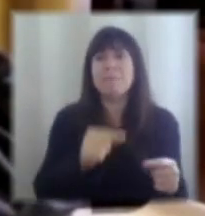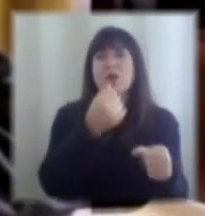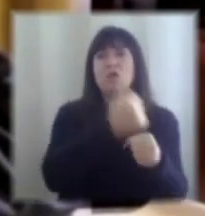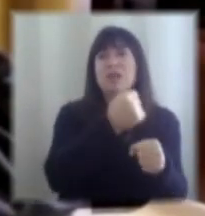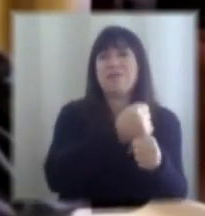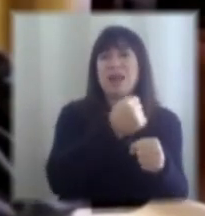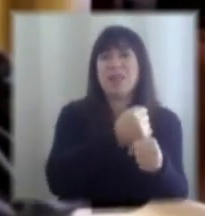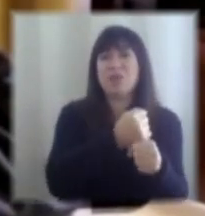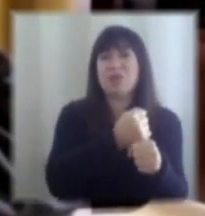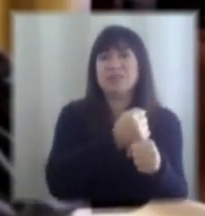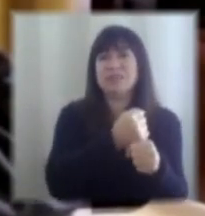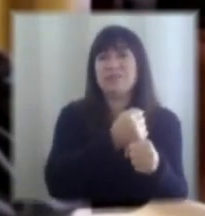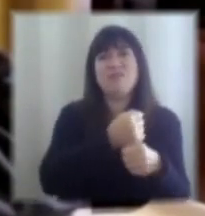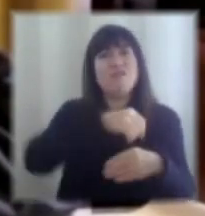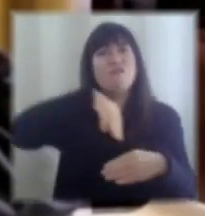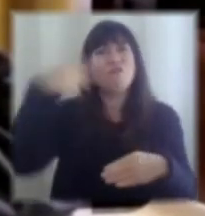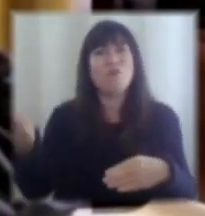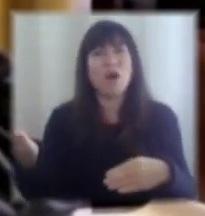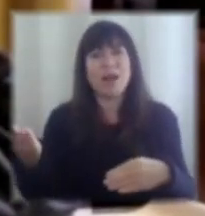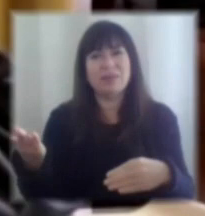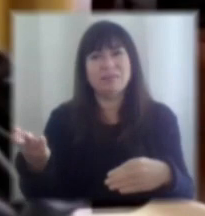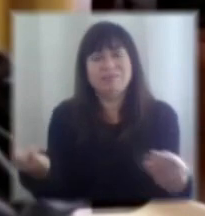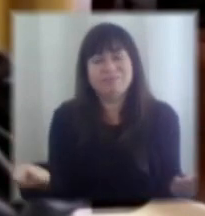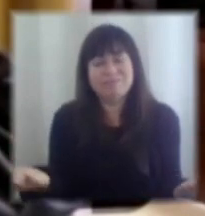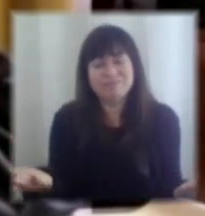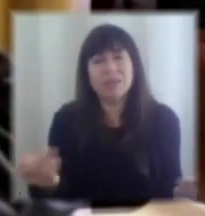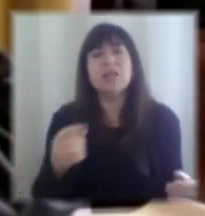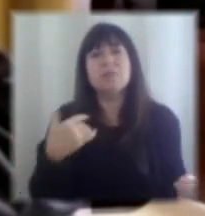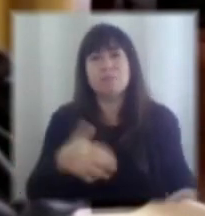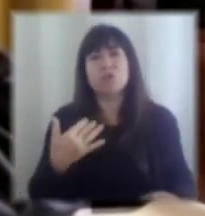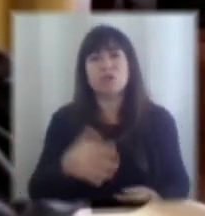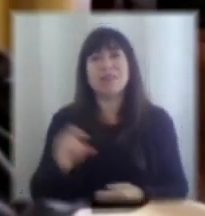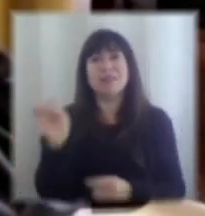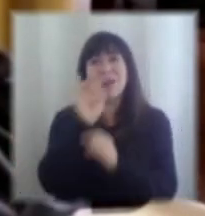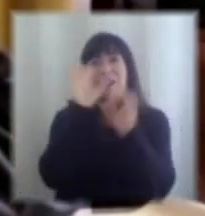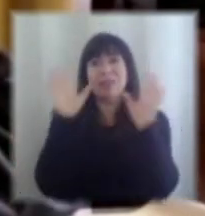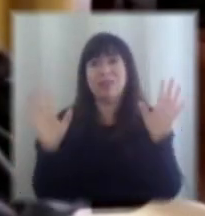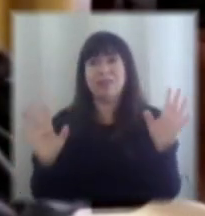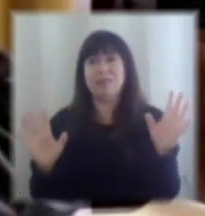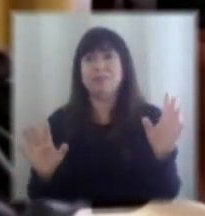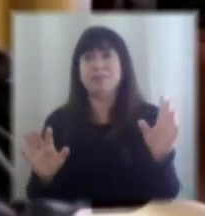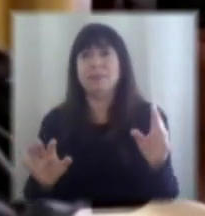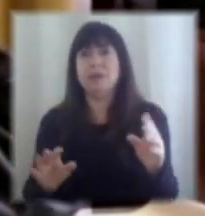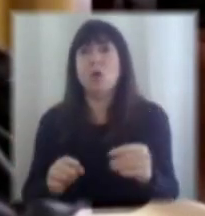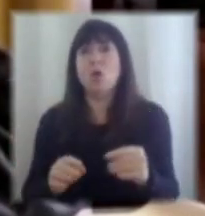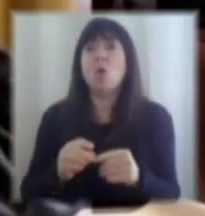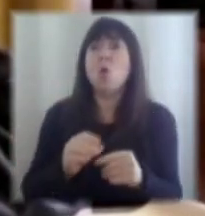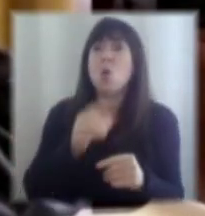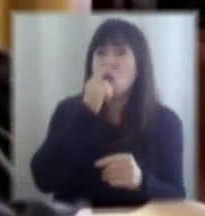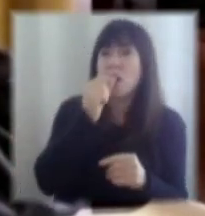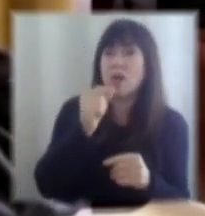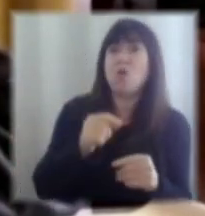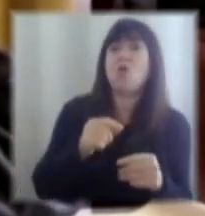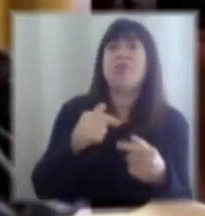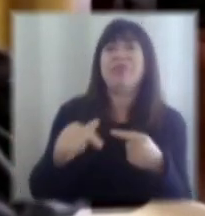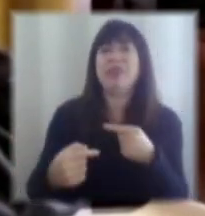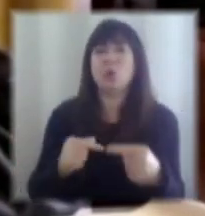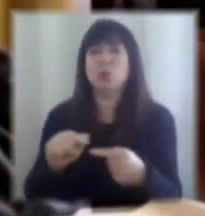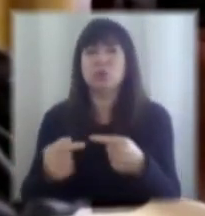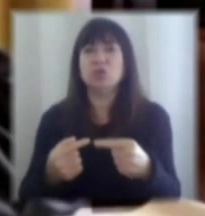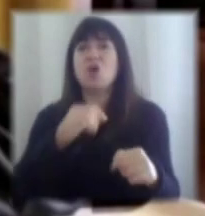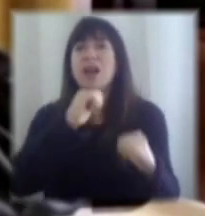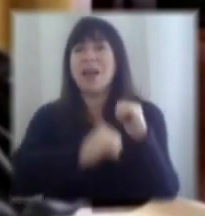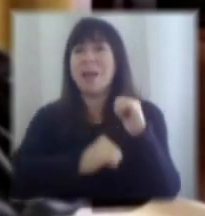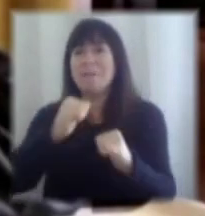quedar en el camino y eso es muy importante tenerlo claro luego hay una discusión de empresas que